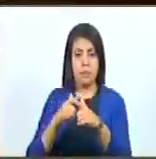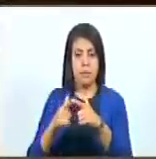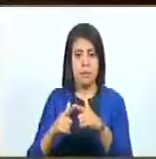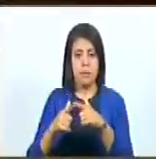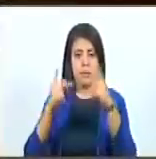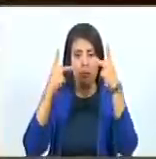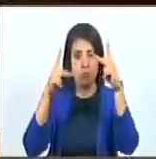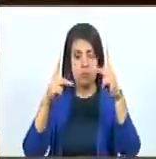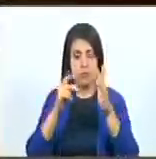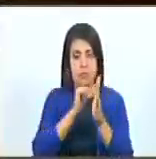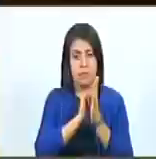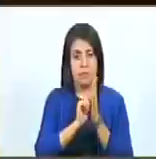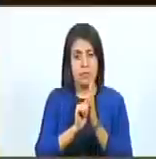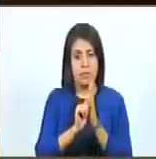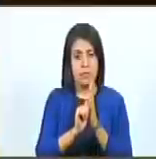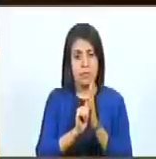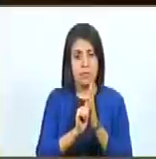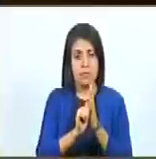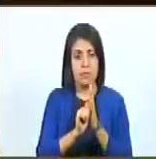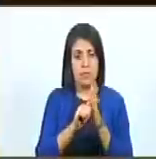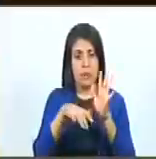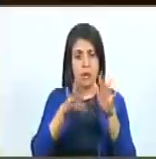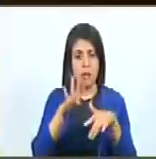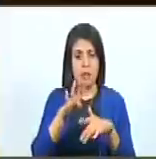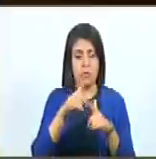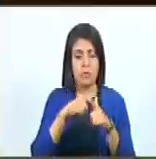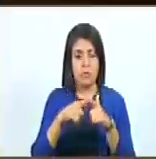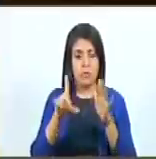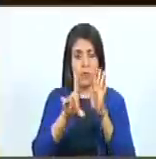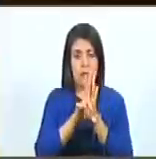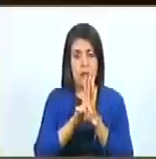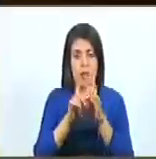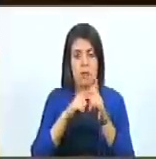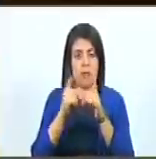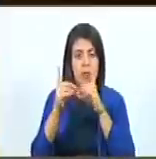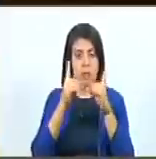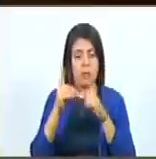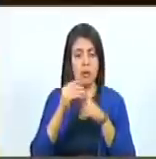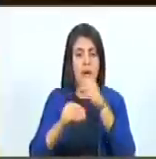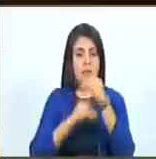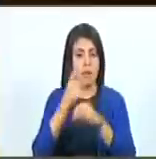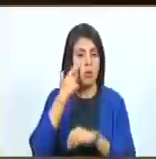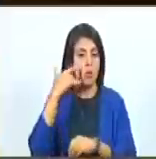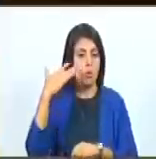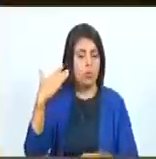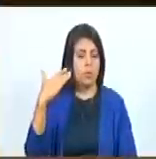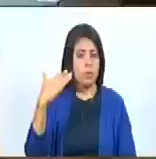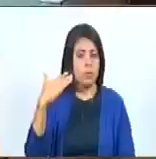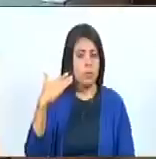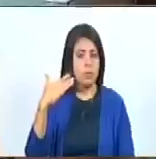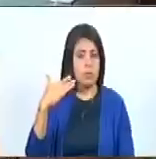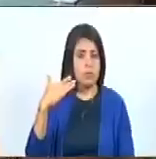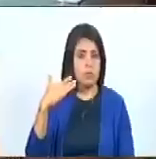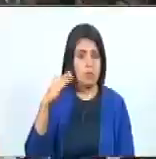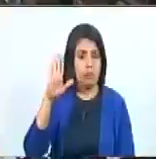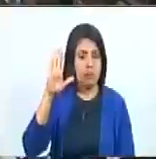texto del artículo 14 de la ley en discusión, sirvense manifestar con la señal de costumbre.